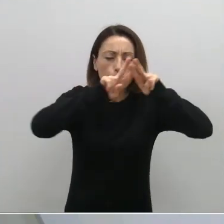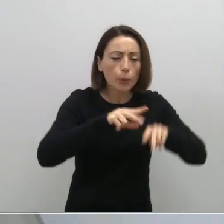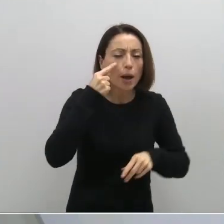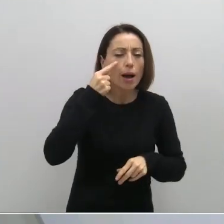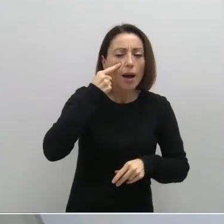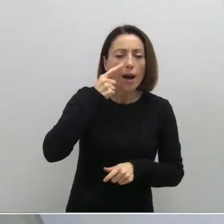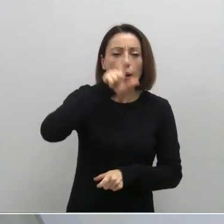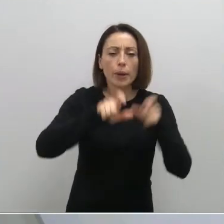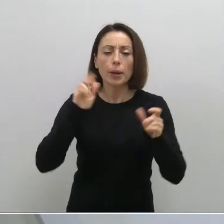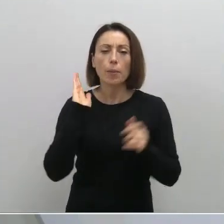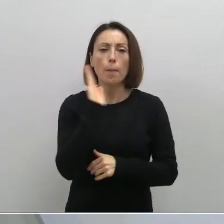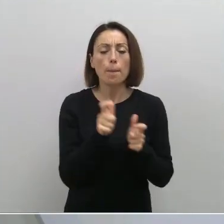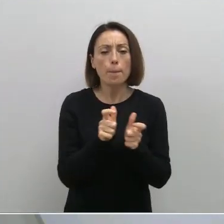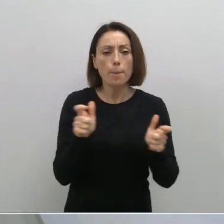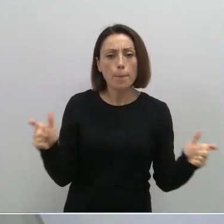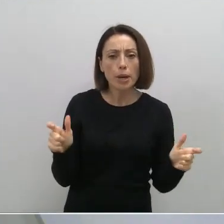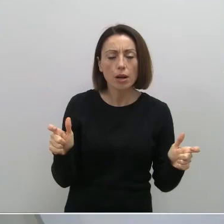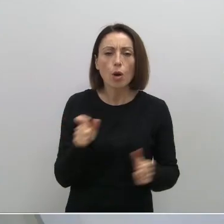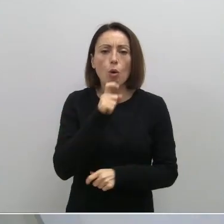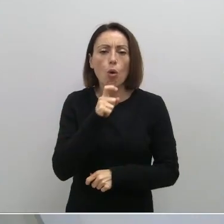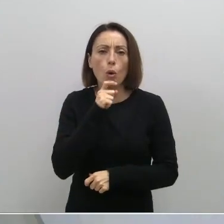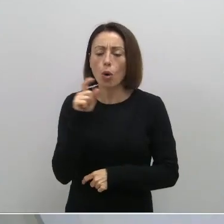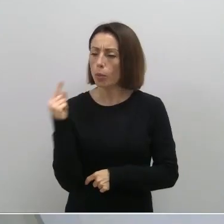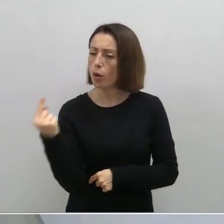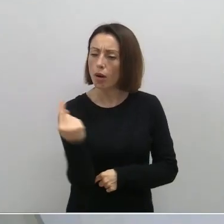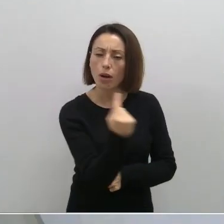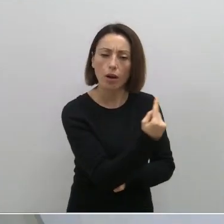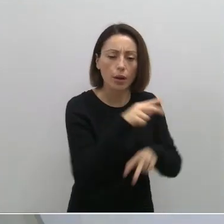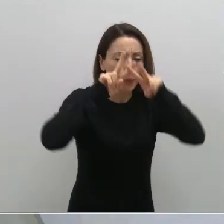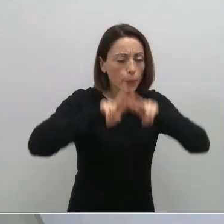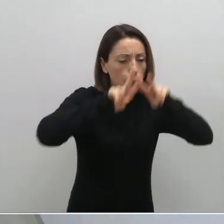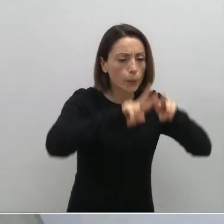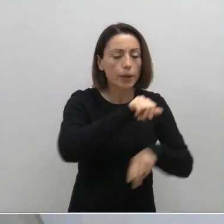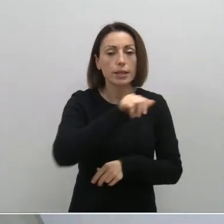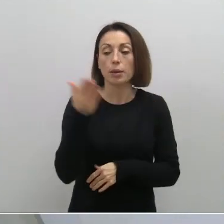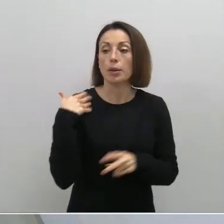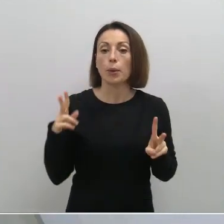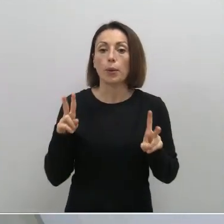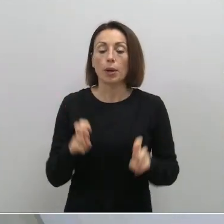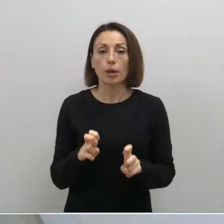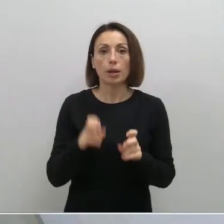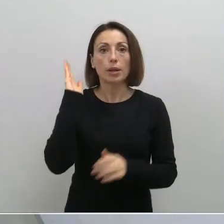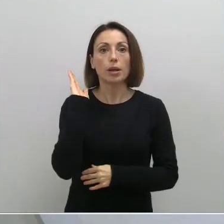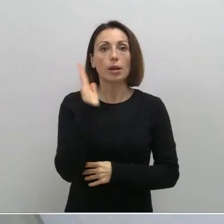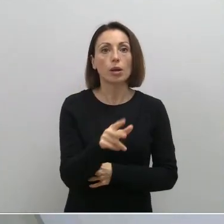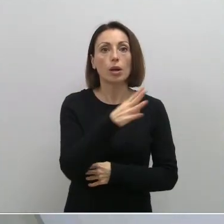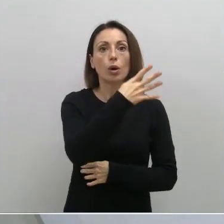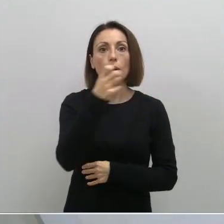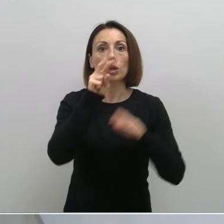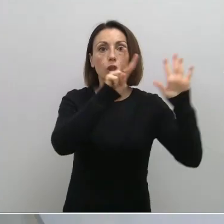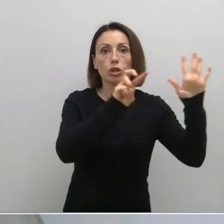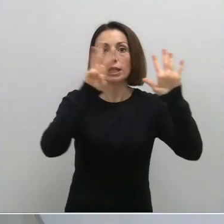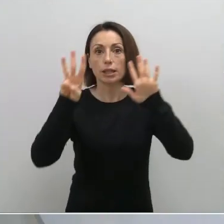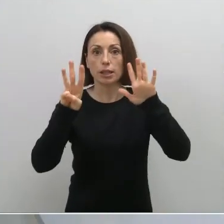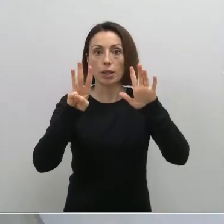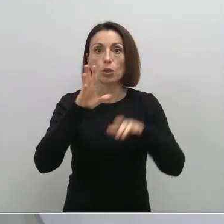las tasas de incidencia en cada uno de ellos. Si la semana pasada comenzábamos con una incidencia de 478 casos por